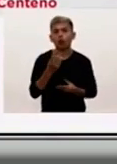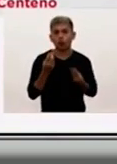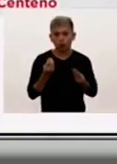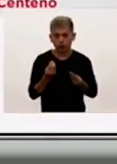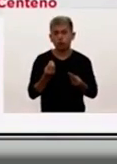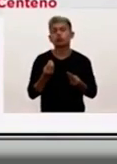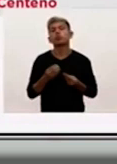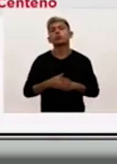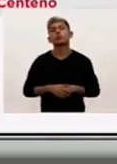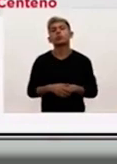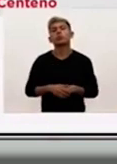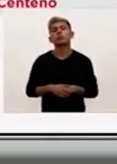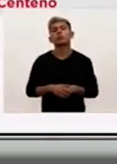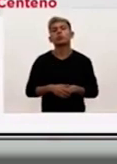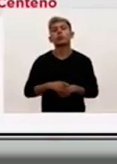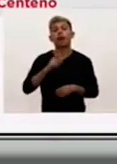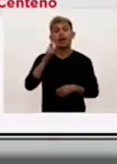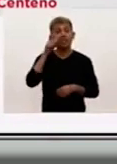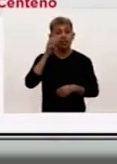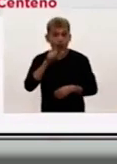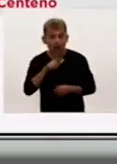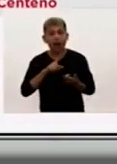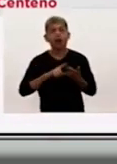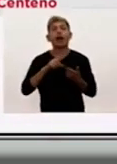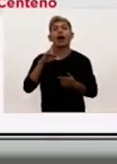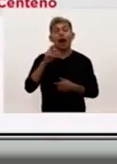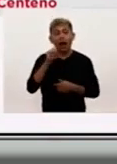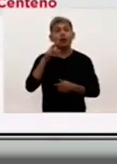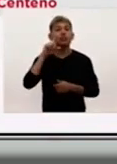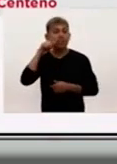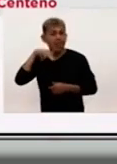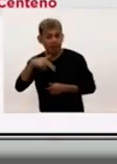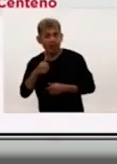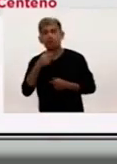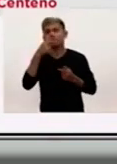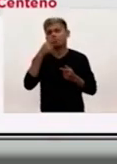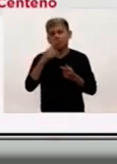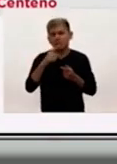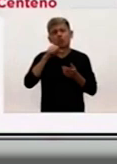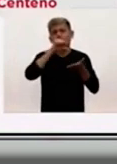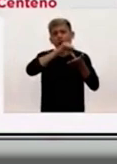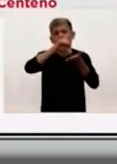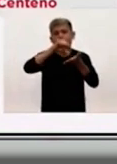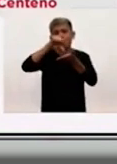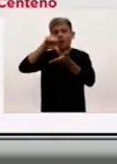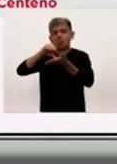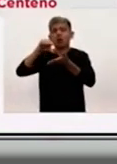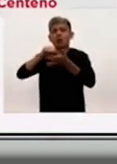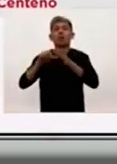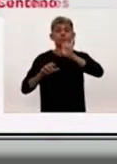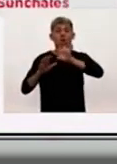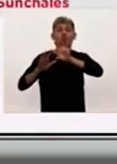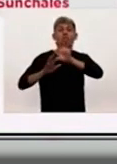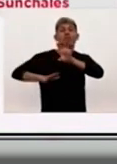las localidades de Acebal, Arocena y así se van distribuyendo en toda la